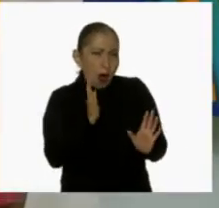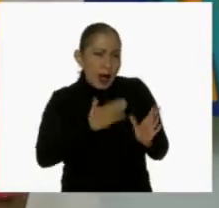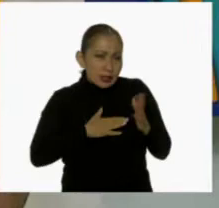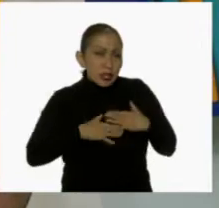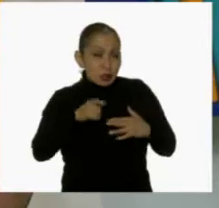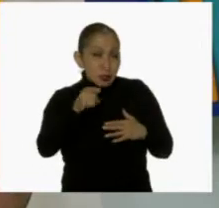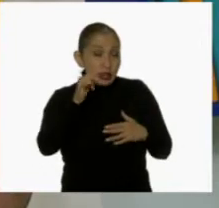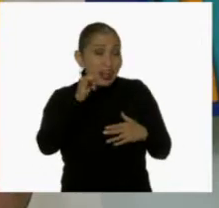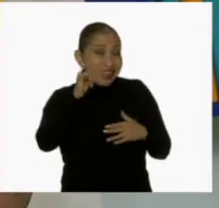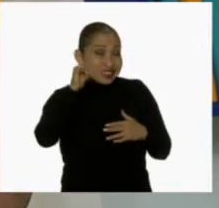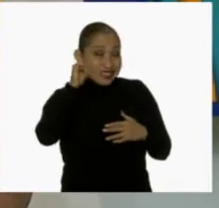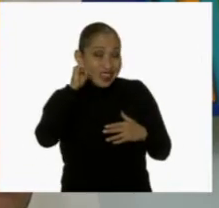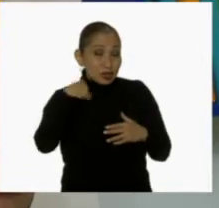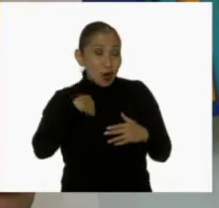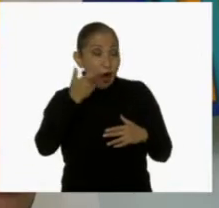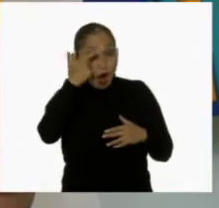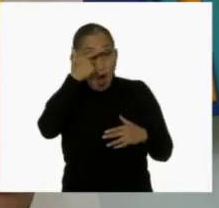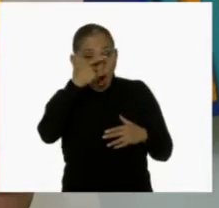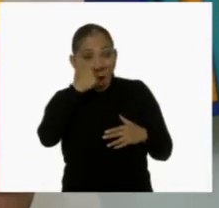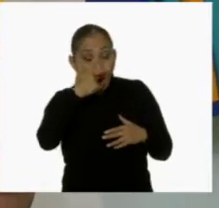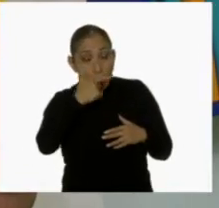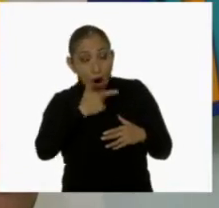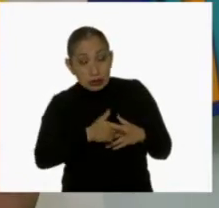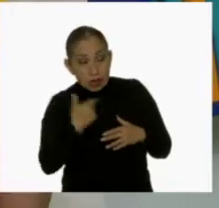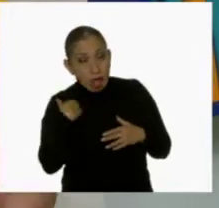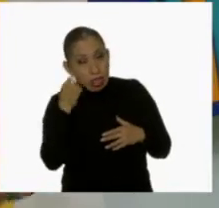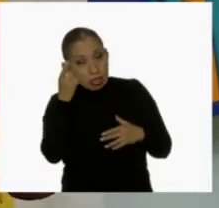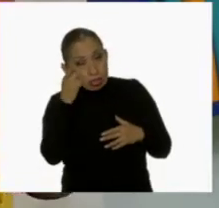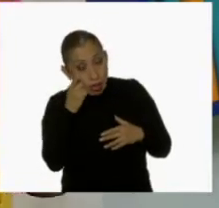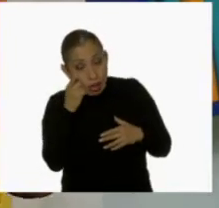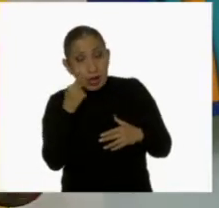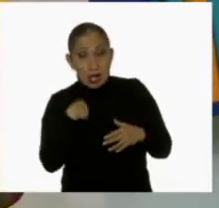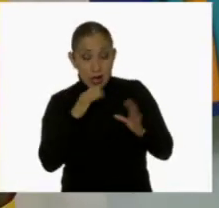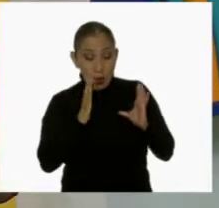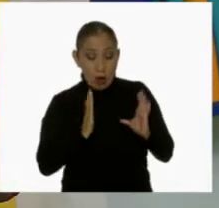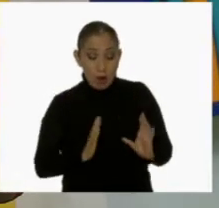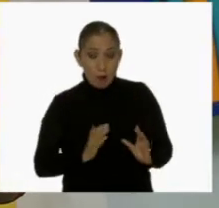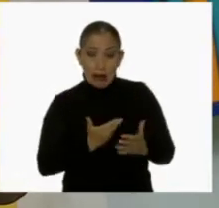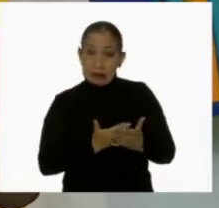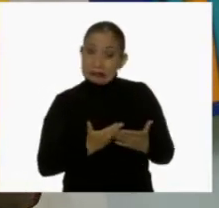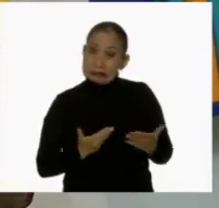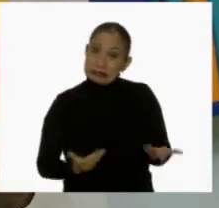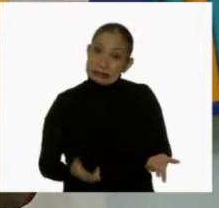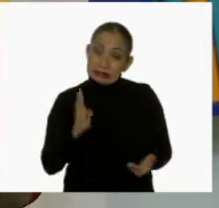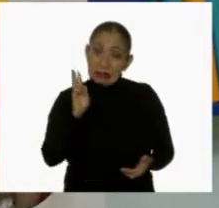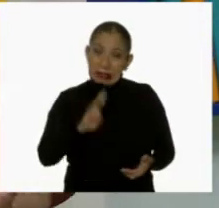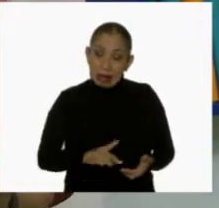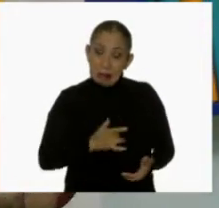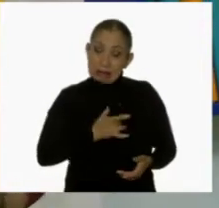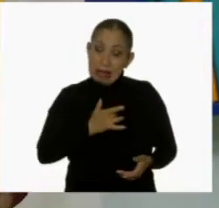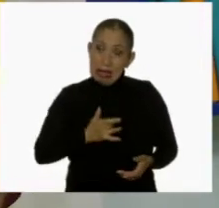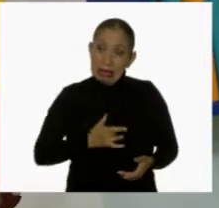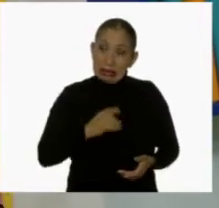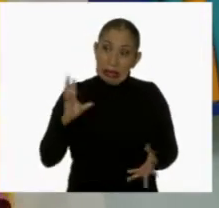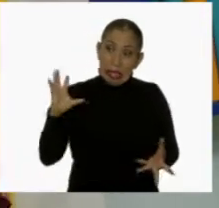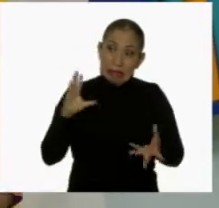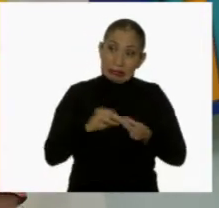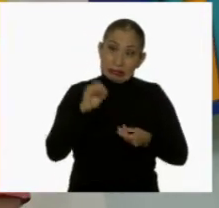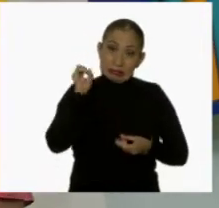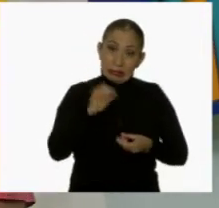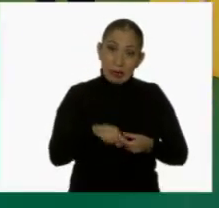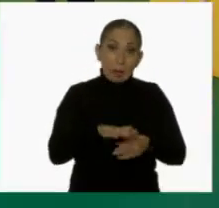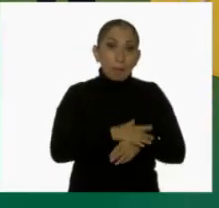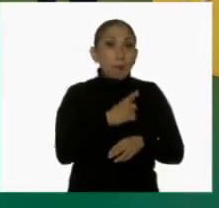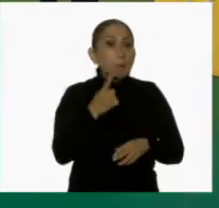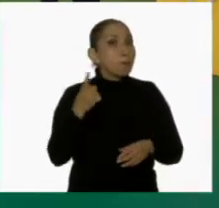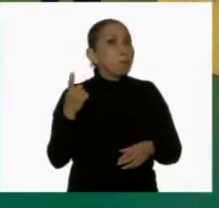sabes, ayer me desvelé algo y mi cuerpo ahora pues está resintiendo todo eso. Porque